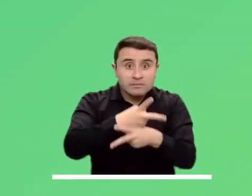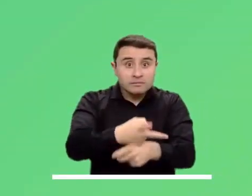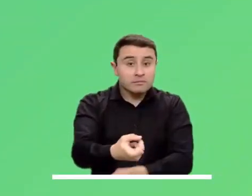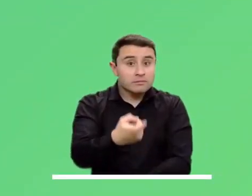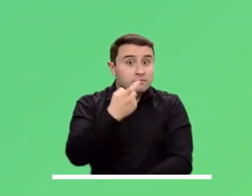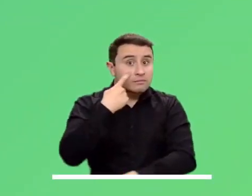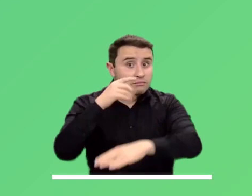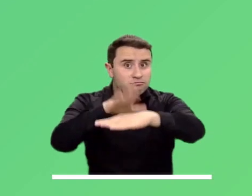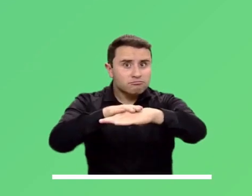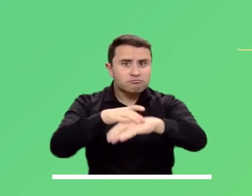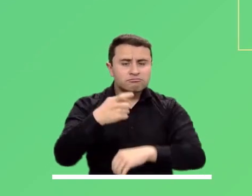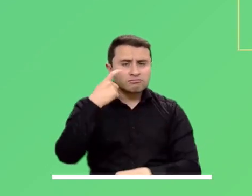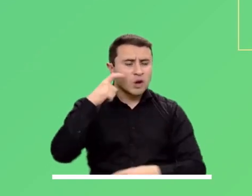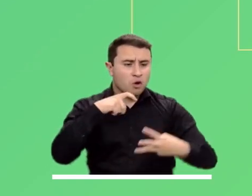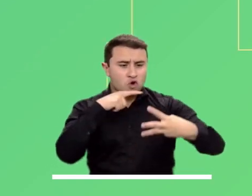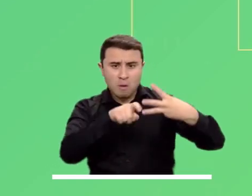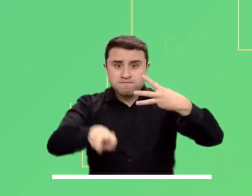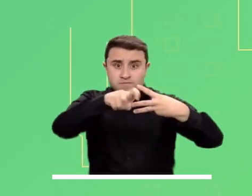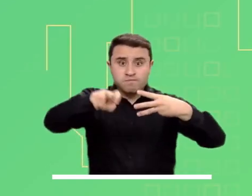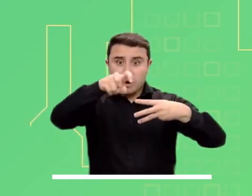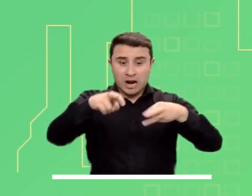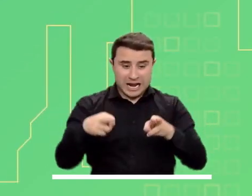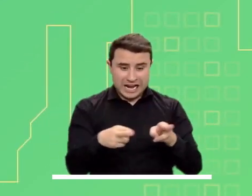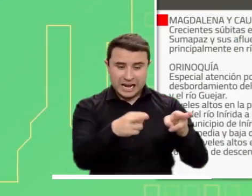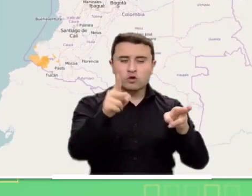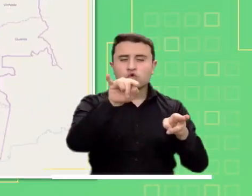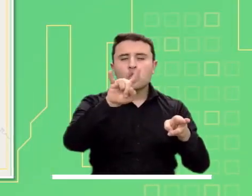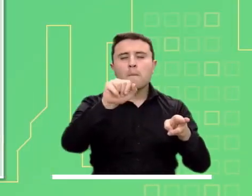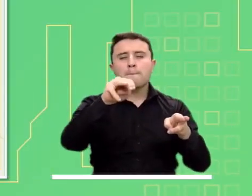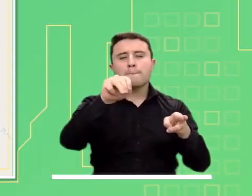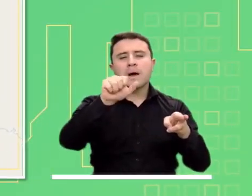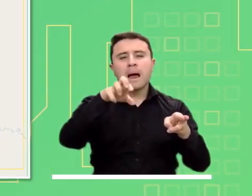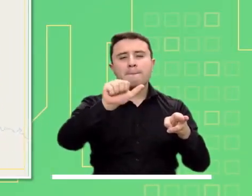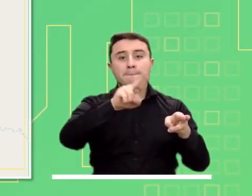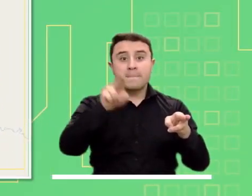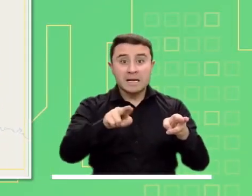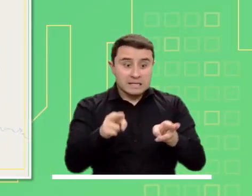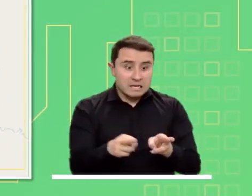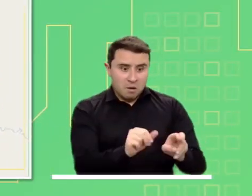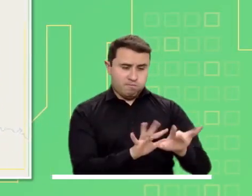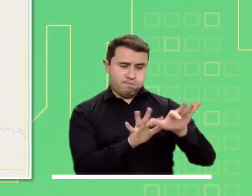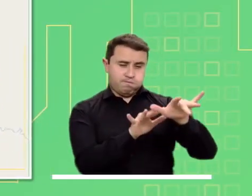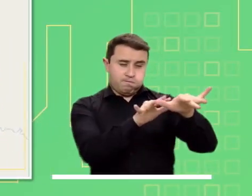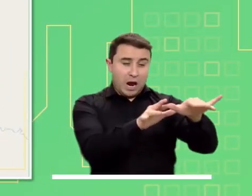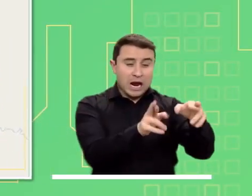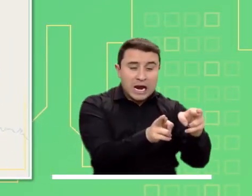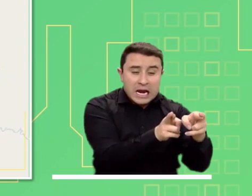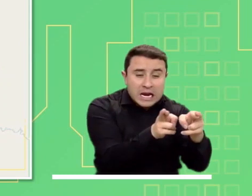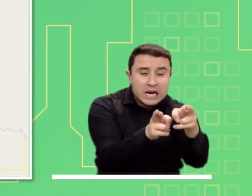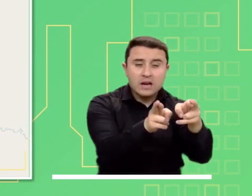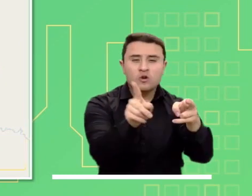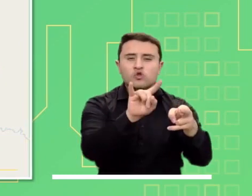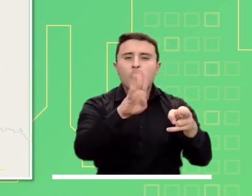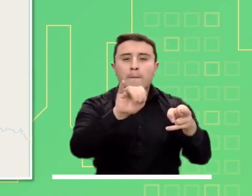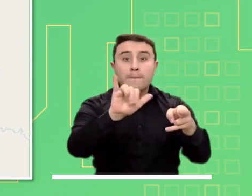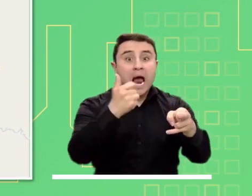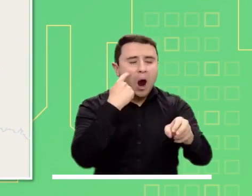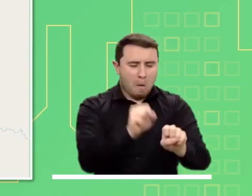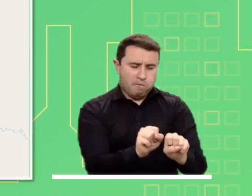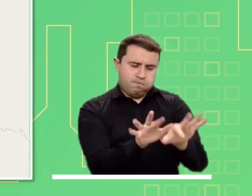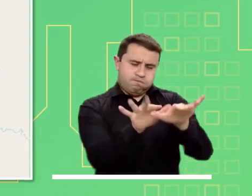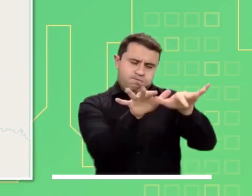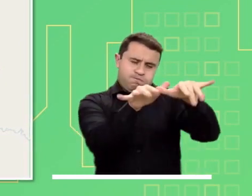Veamos ahora las alertas que se encuentran activas. Alerta roja por crecientes súbitas en el río Sumapaz y sus afluentes, principalmente